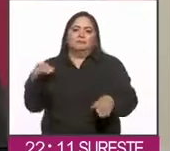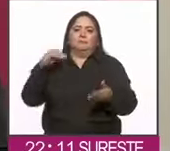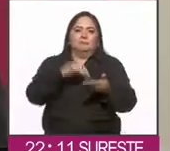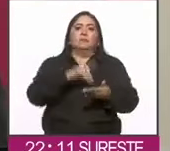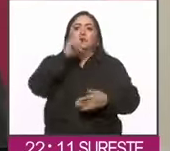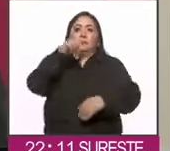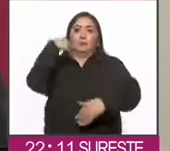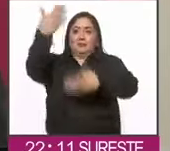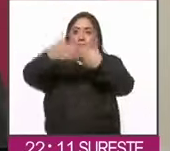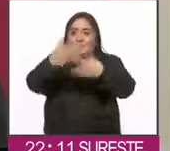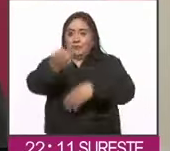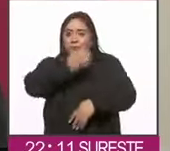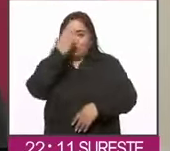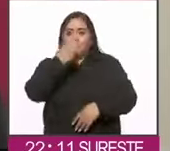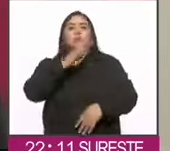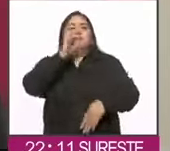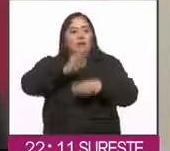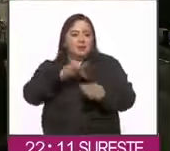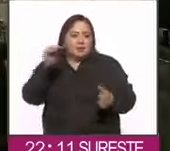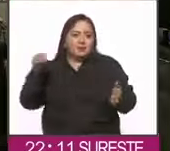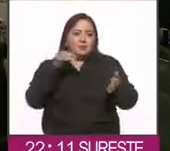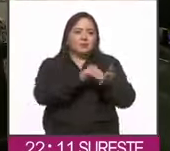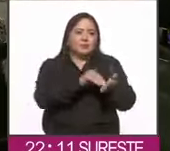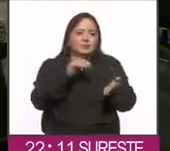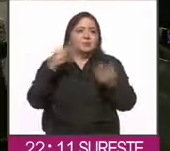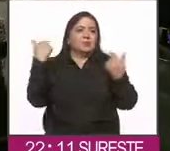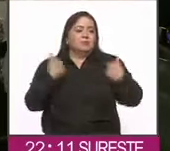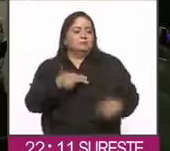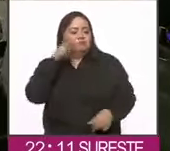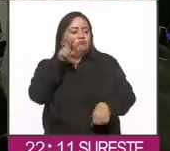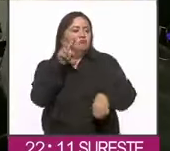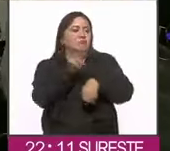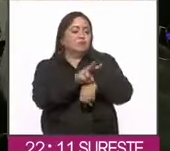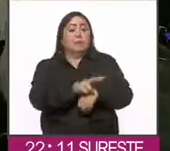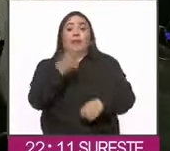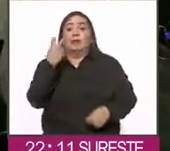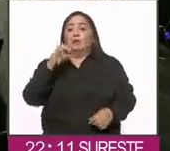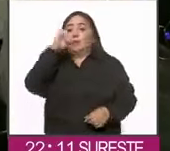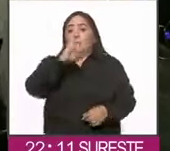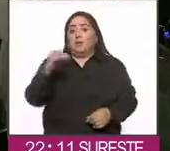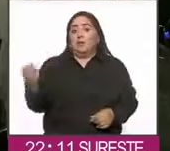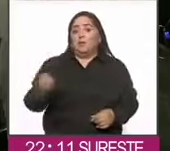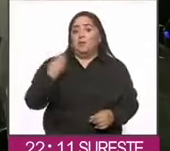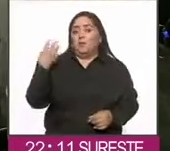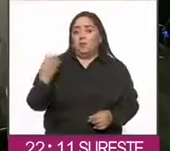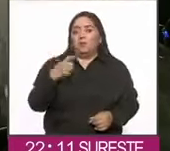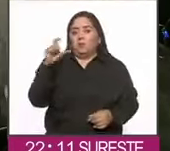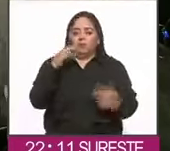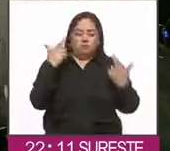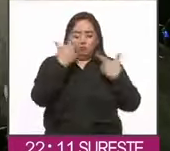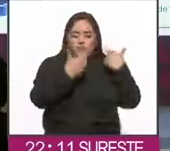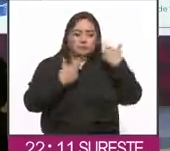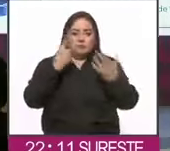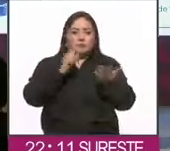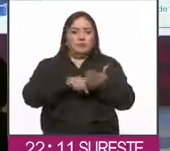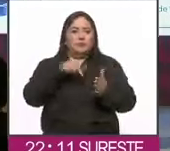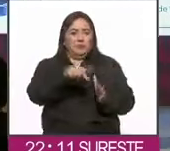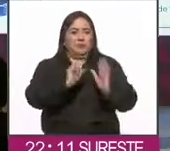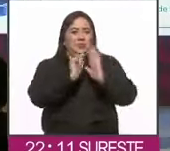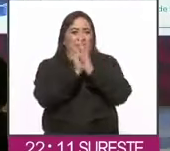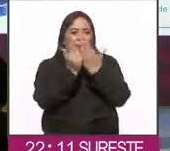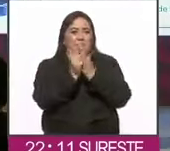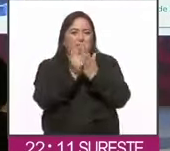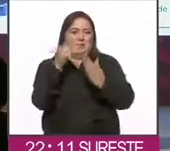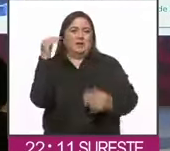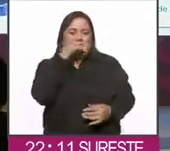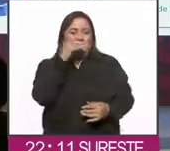para el siguiente ciclo escolar que estén incorporadas. Este jueves, en la conferencia donde se revisan los contenidos de los libros de